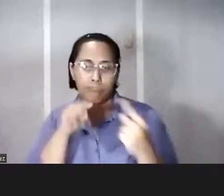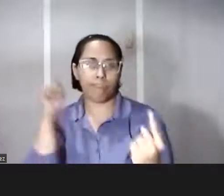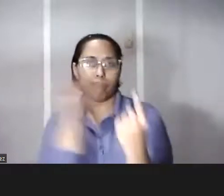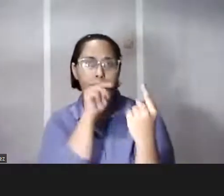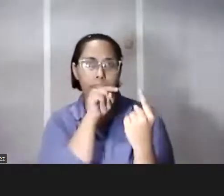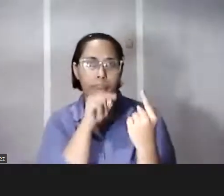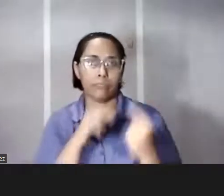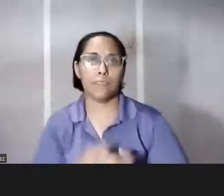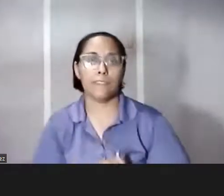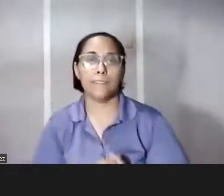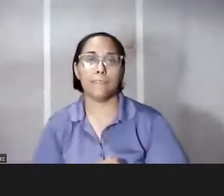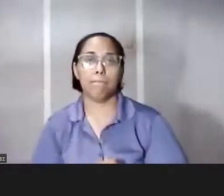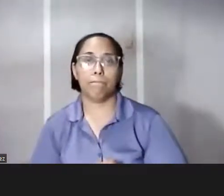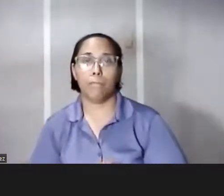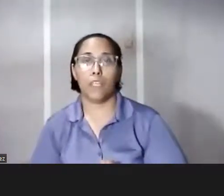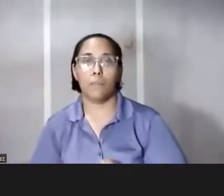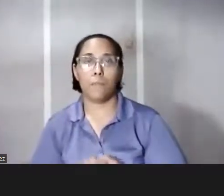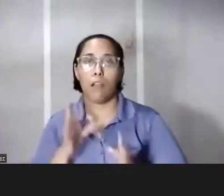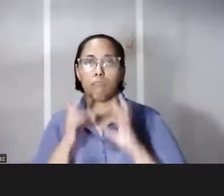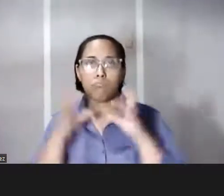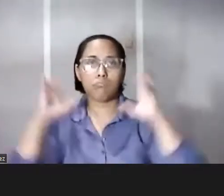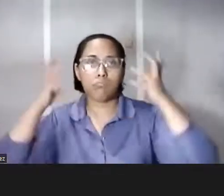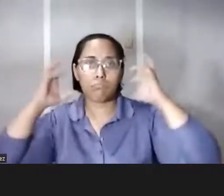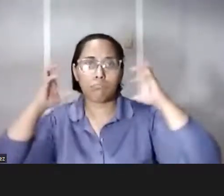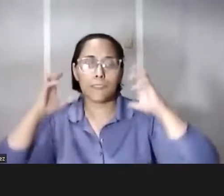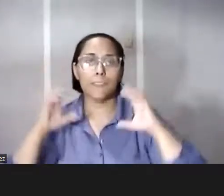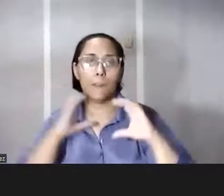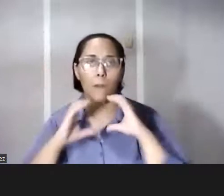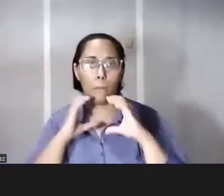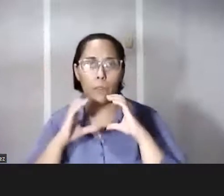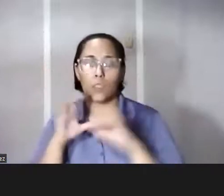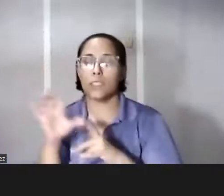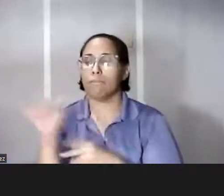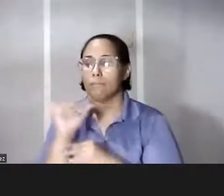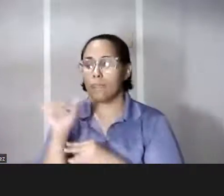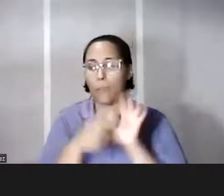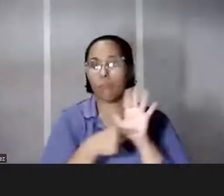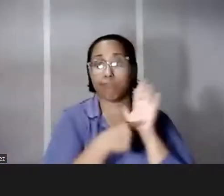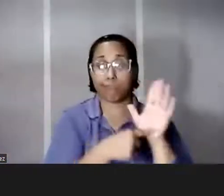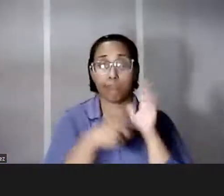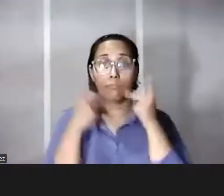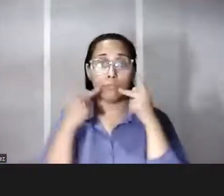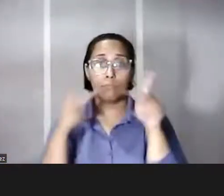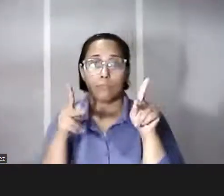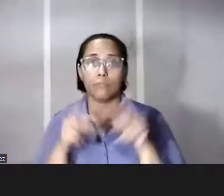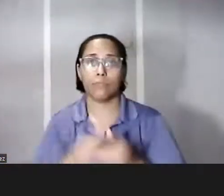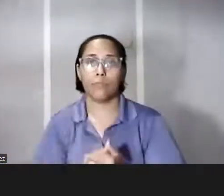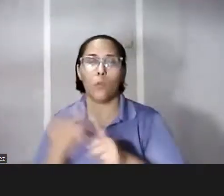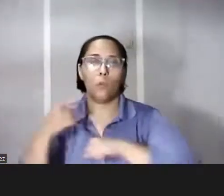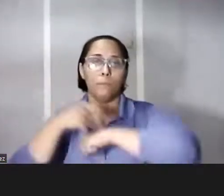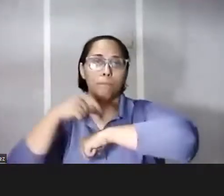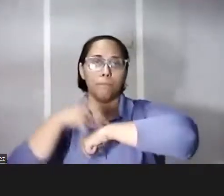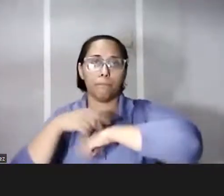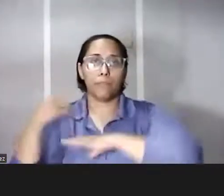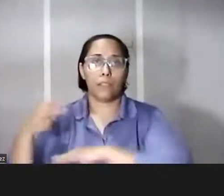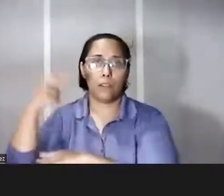que uno hablando en radio también le está modelando al público aquí hubo un momento en la